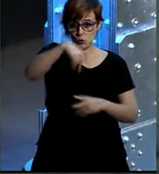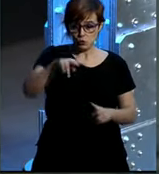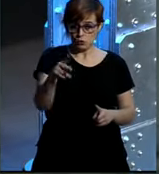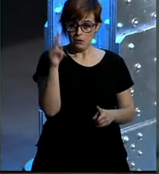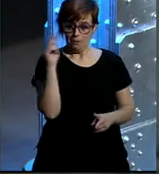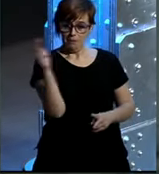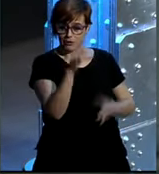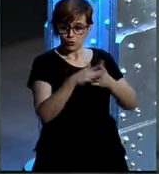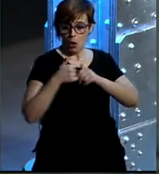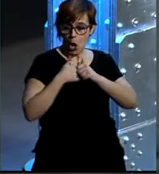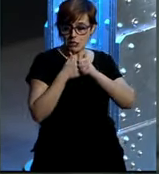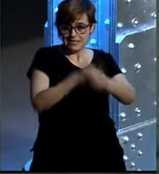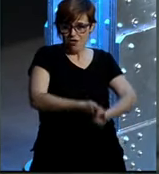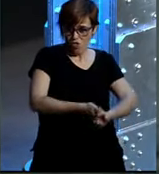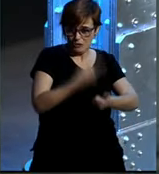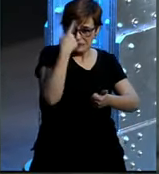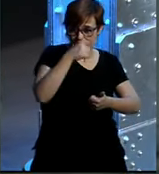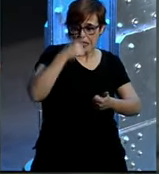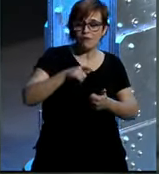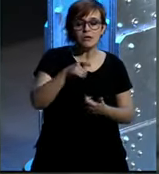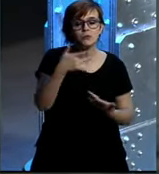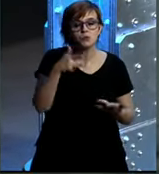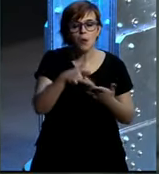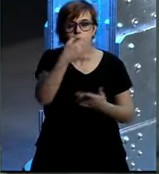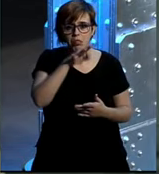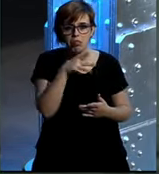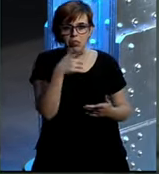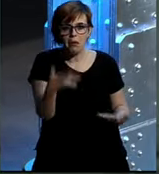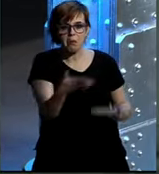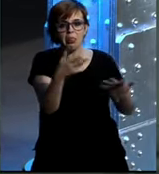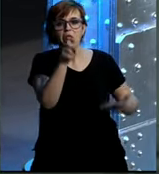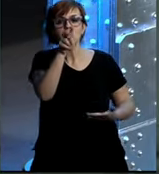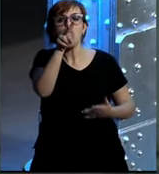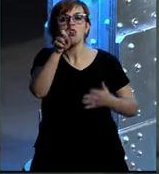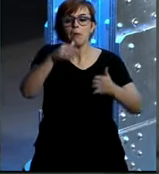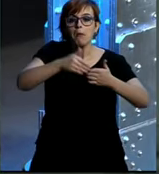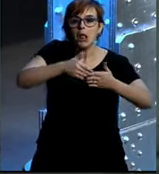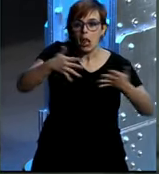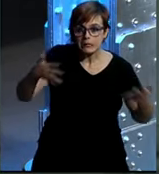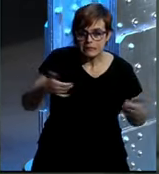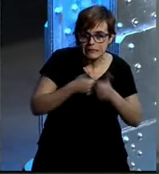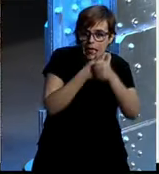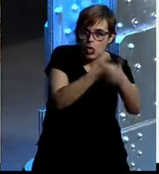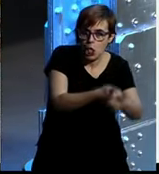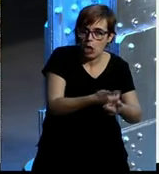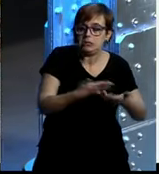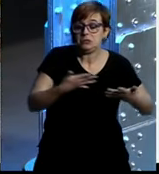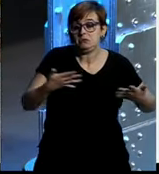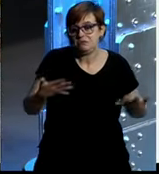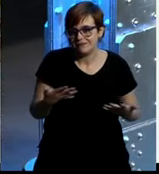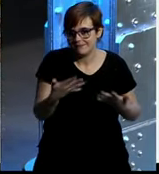por ejemplo, los seguidores que tenemos en Twitter, claro, para muchos de vosotros pueden ser ridículos, ¿no? 12.000 seguidores. Pero desde el punto de vista